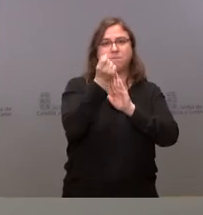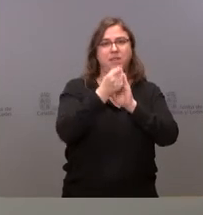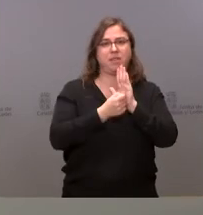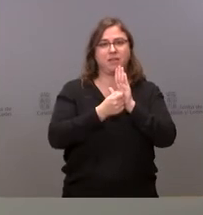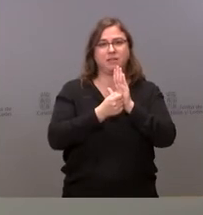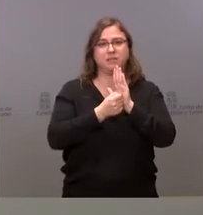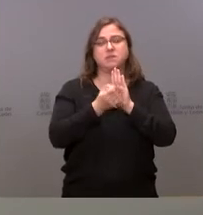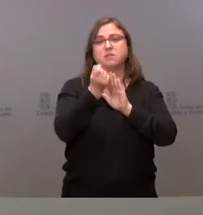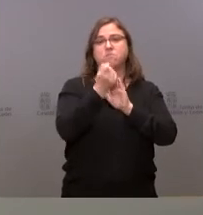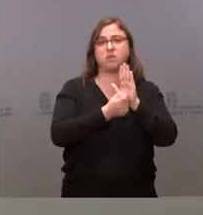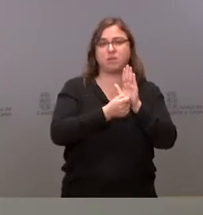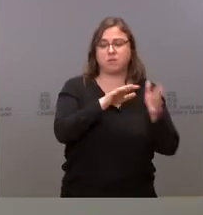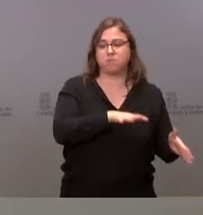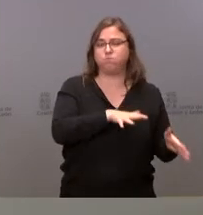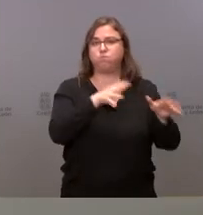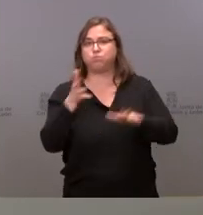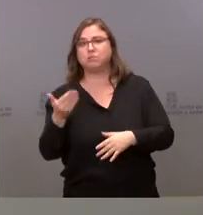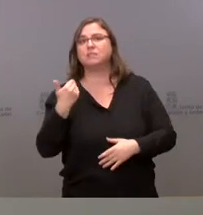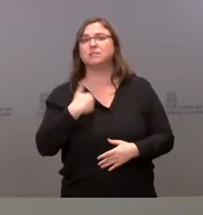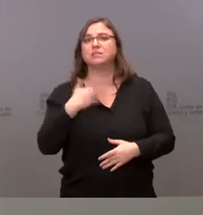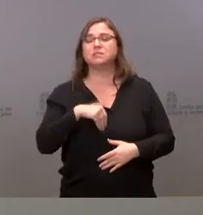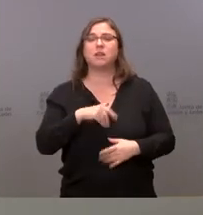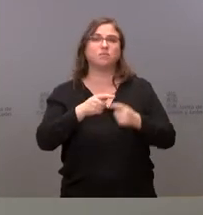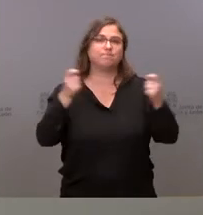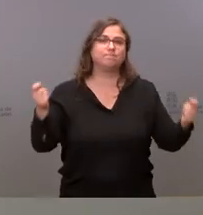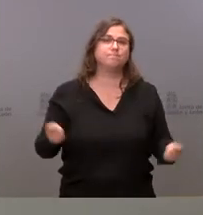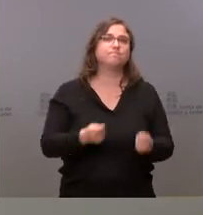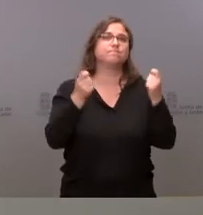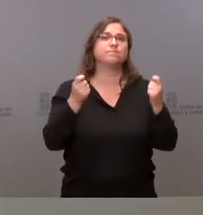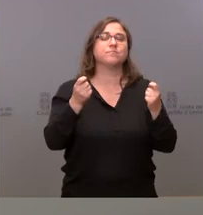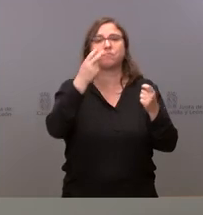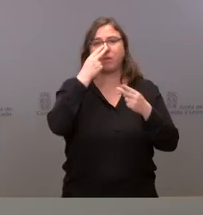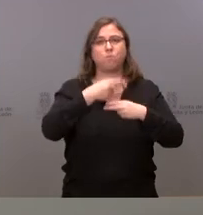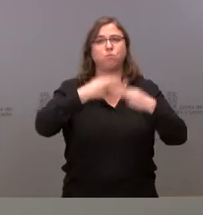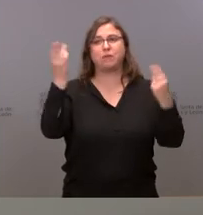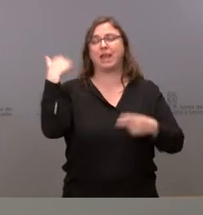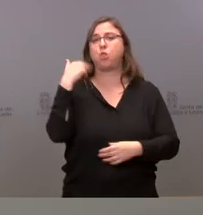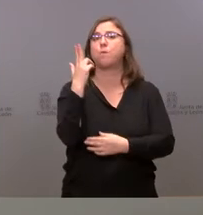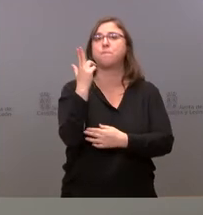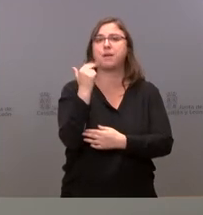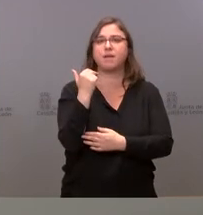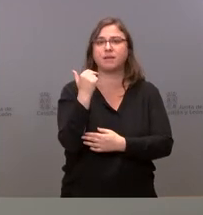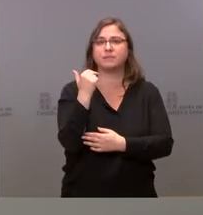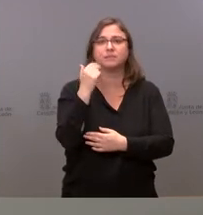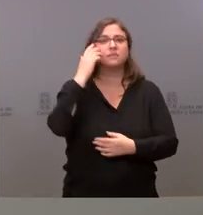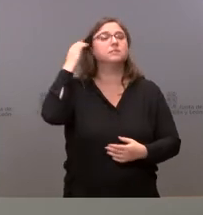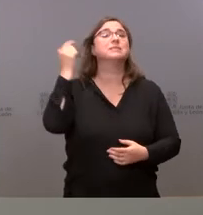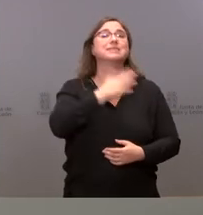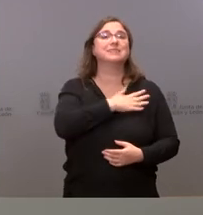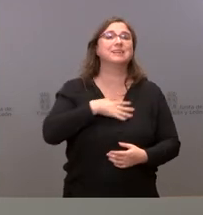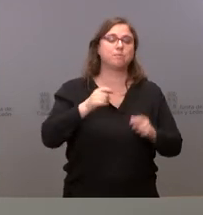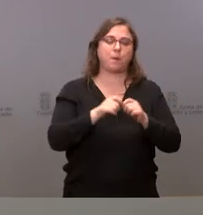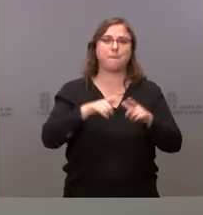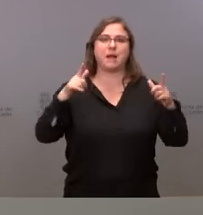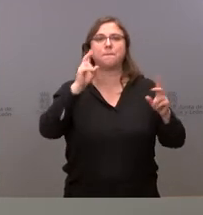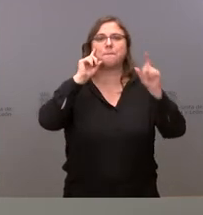se han implantado en la guía de actuaciones que se publicó el viernes pasado aumentar las medidas